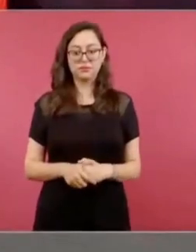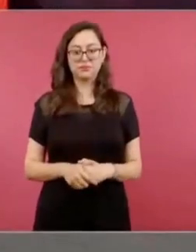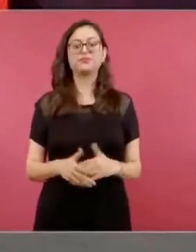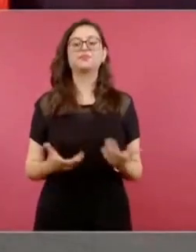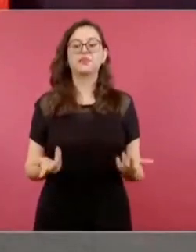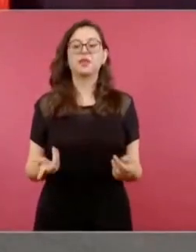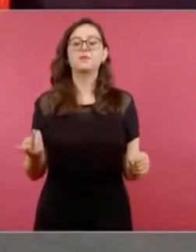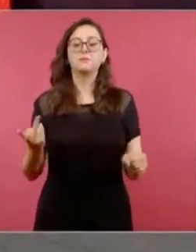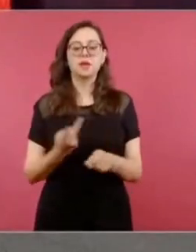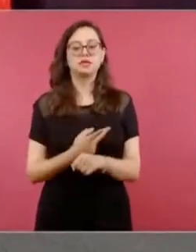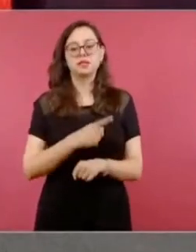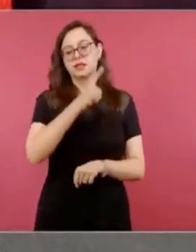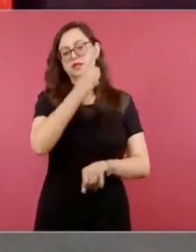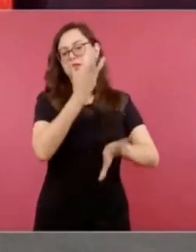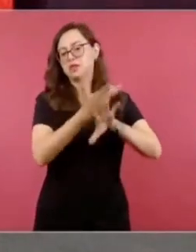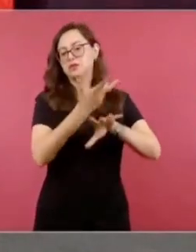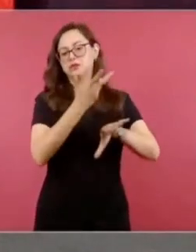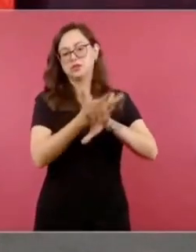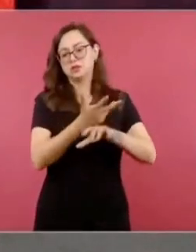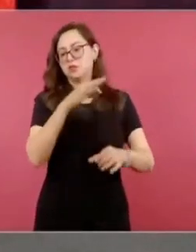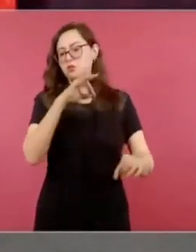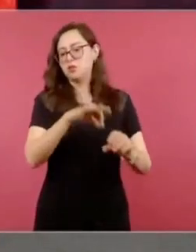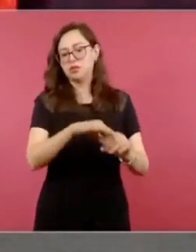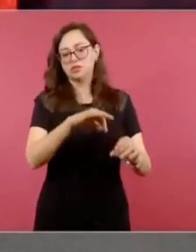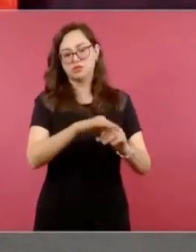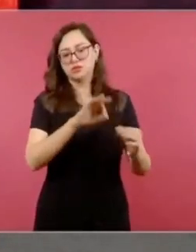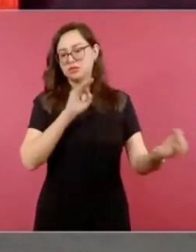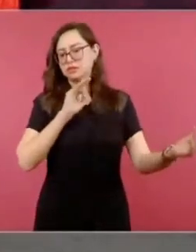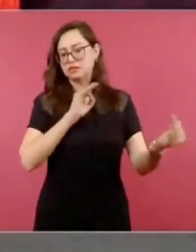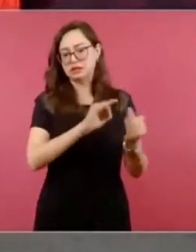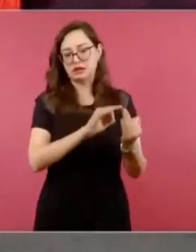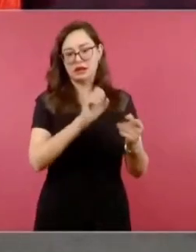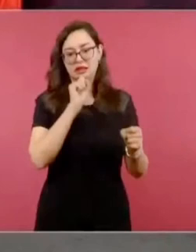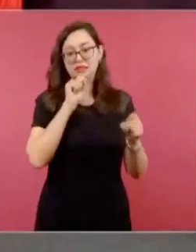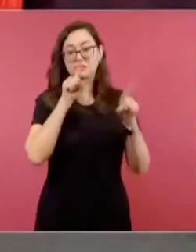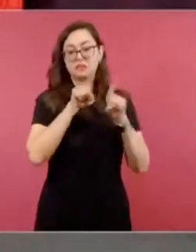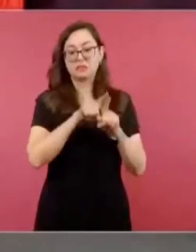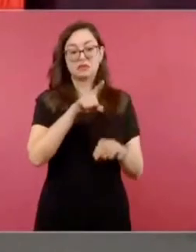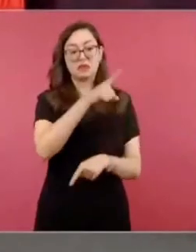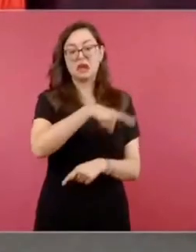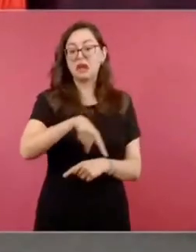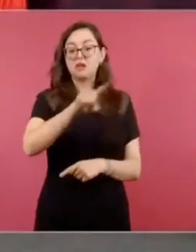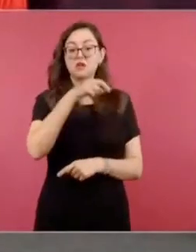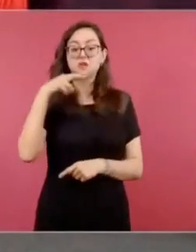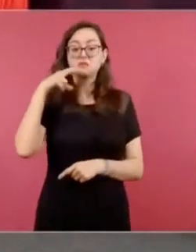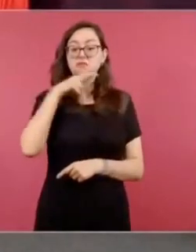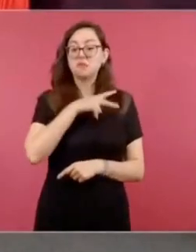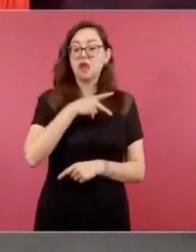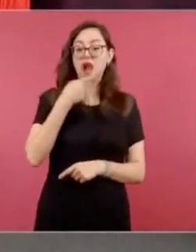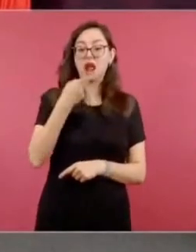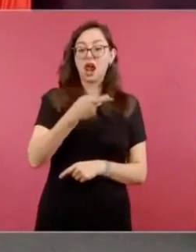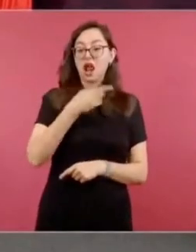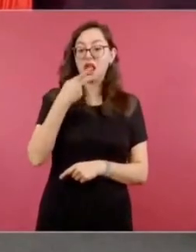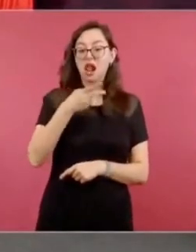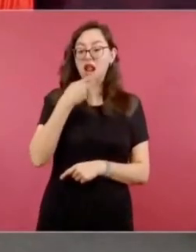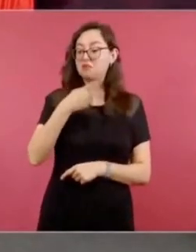también ustedes lo hemos hablado, se les hace fácil decir México.